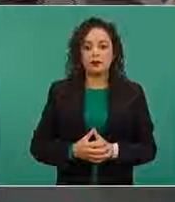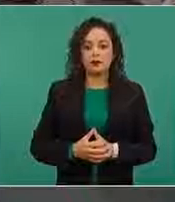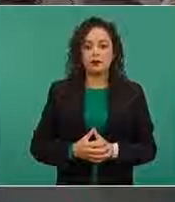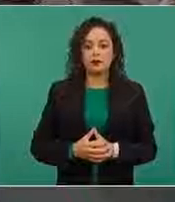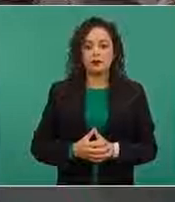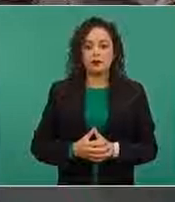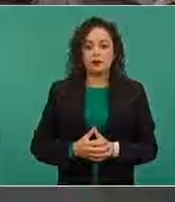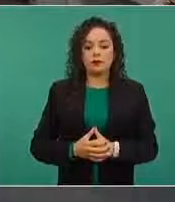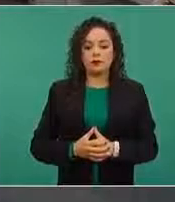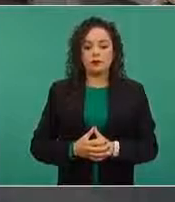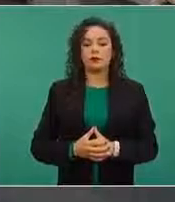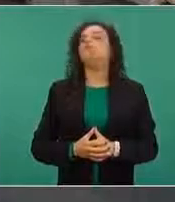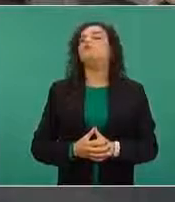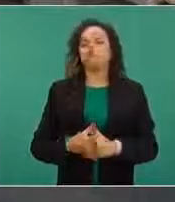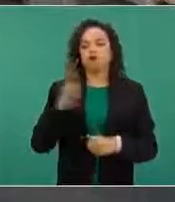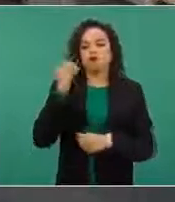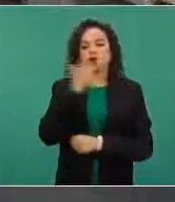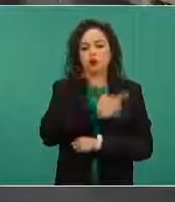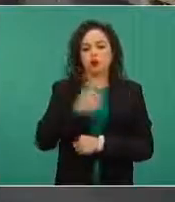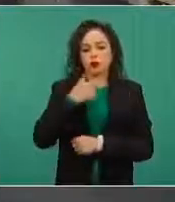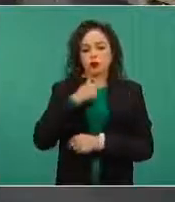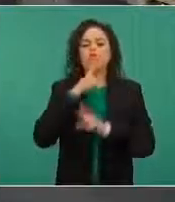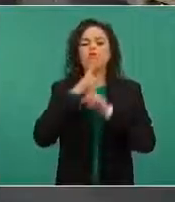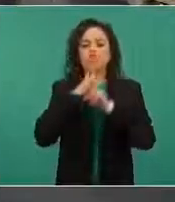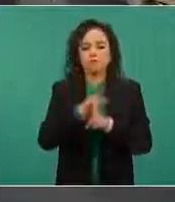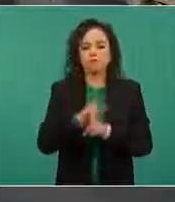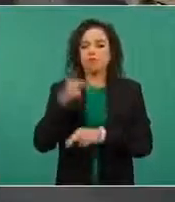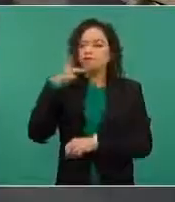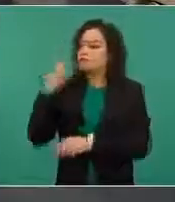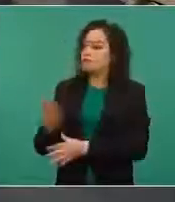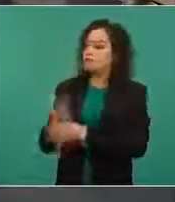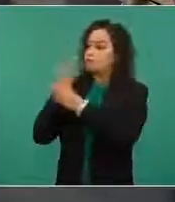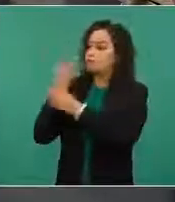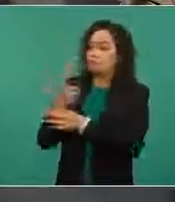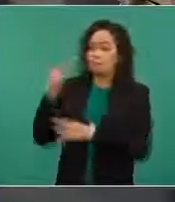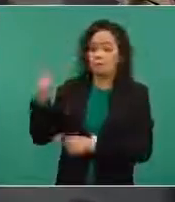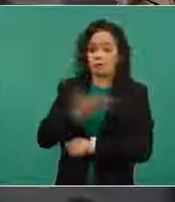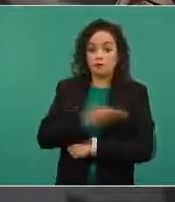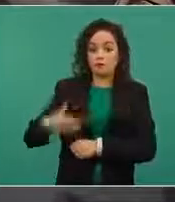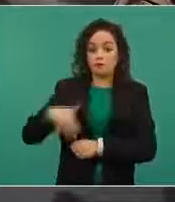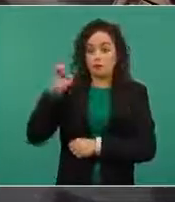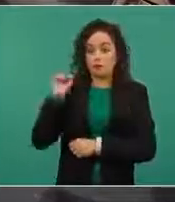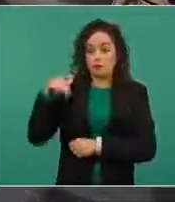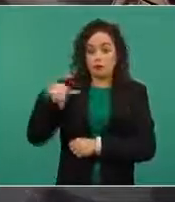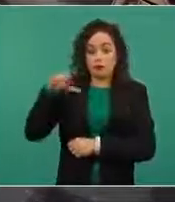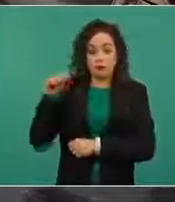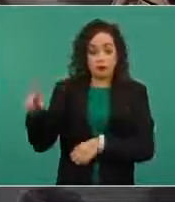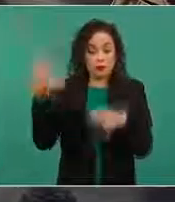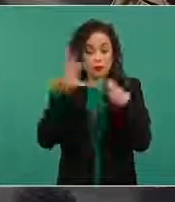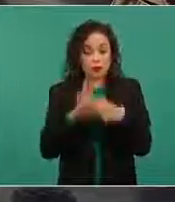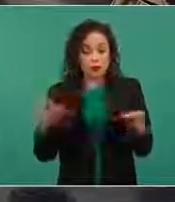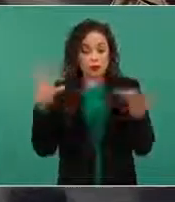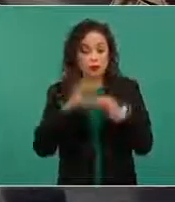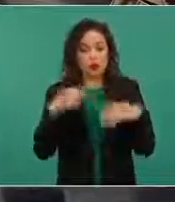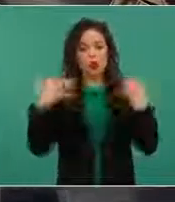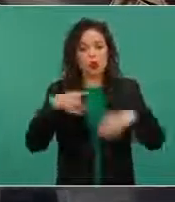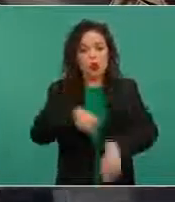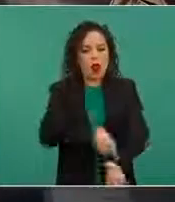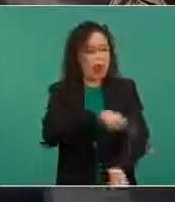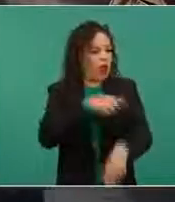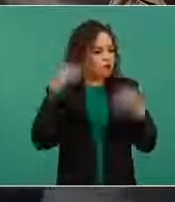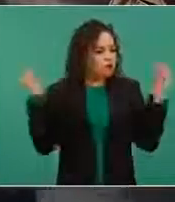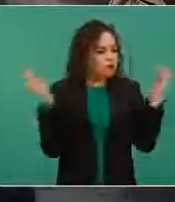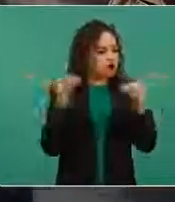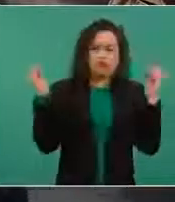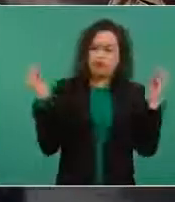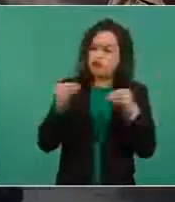Sí, con mucho gusto. Bueno, el discurso del presidente López Obrador motivó ese día un muy largo debate, es decir, el número de países que